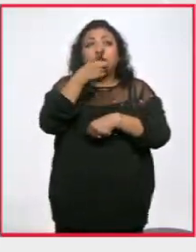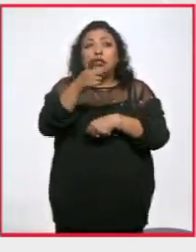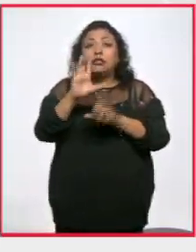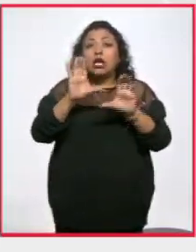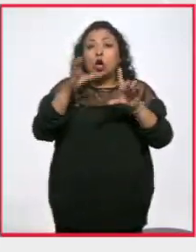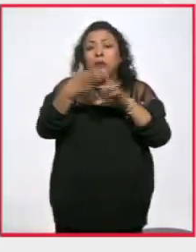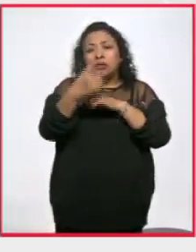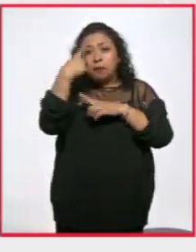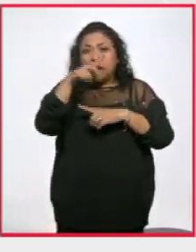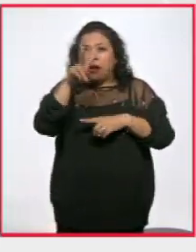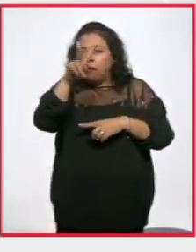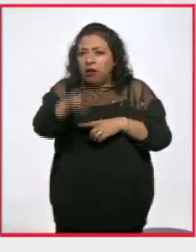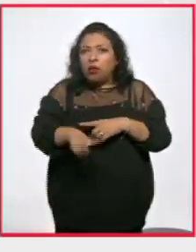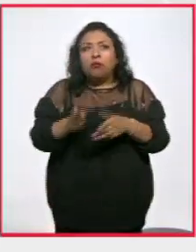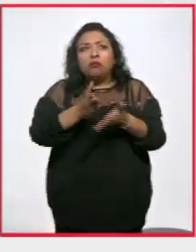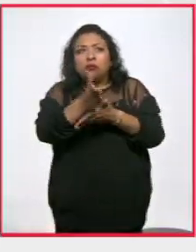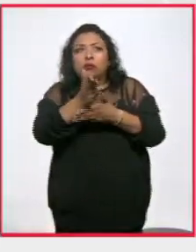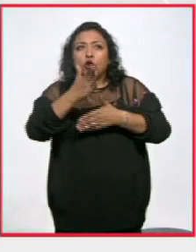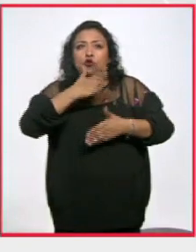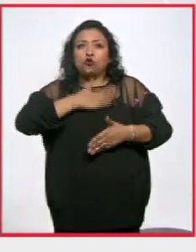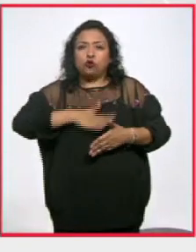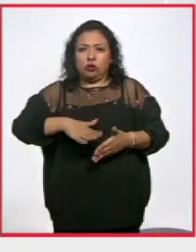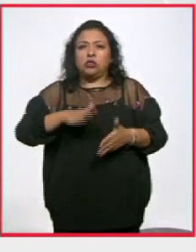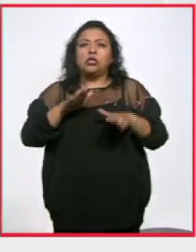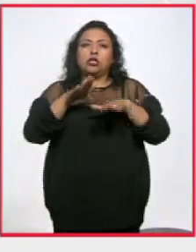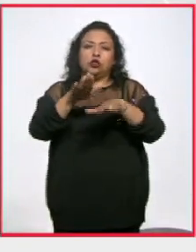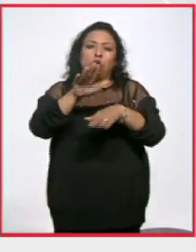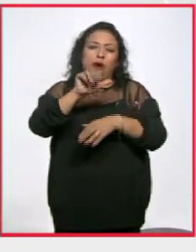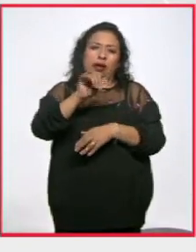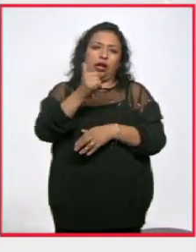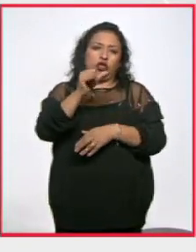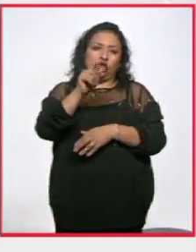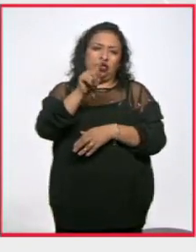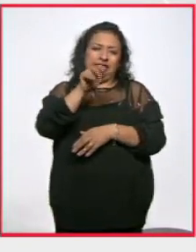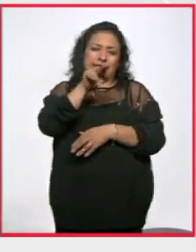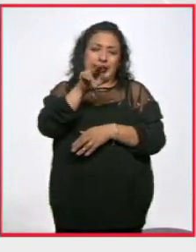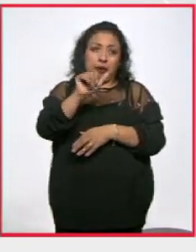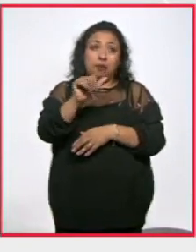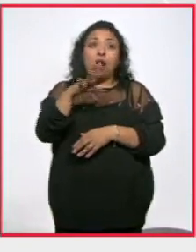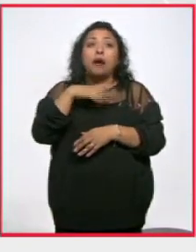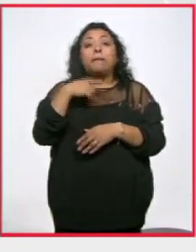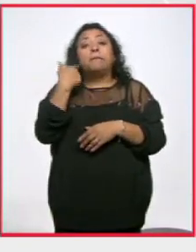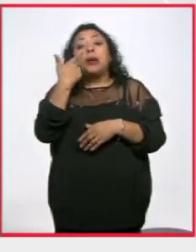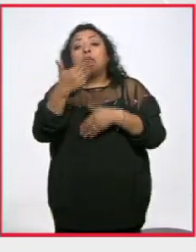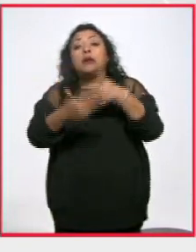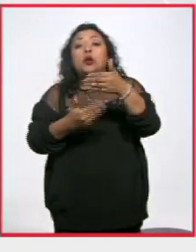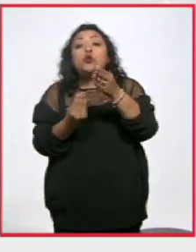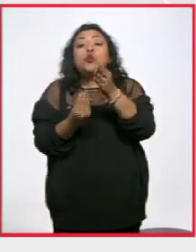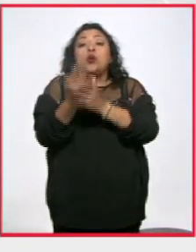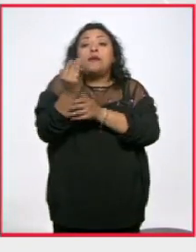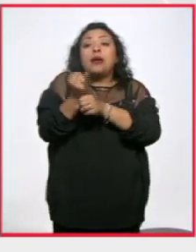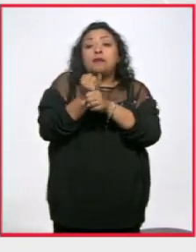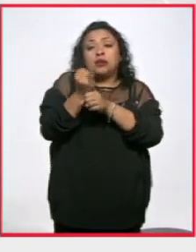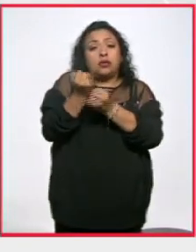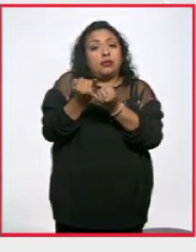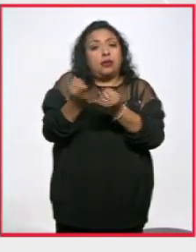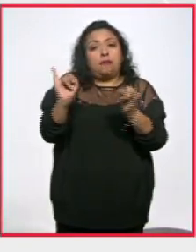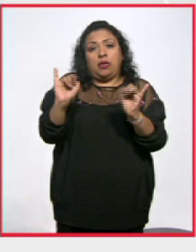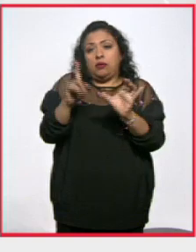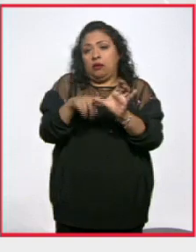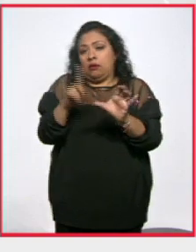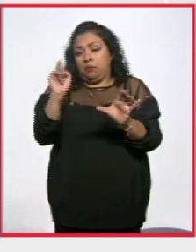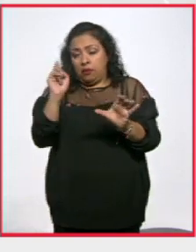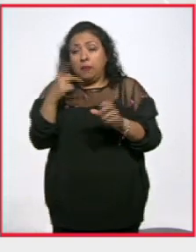comisión para la verdad y acceso a la justicia en el caso Ayotzinapa, la cual dará seguimiento a una nueva investigación independiente.